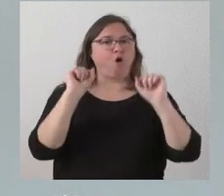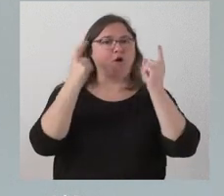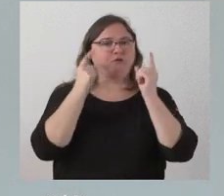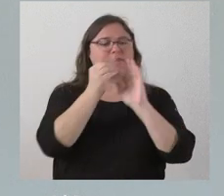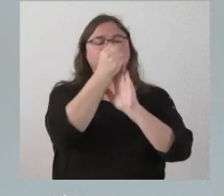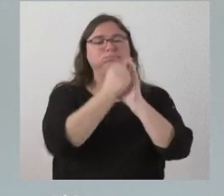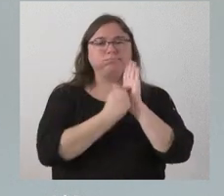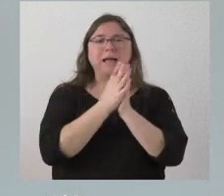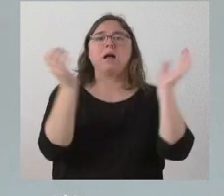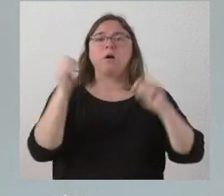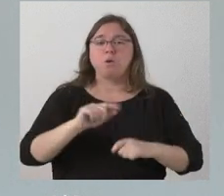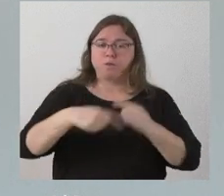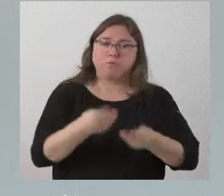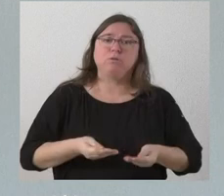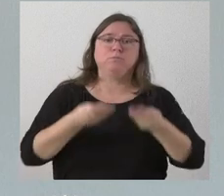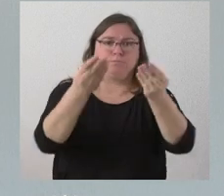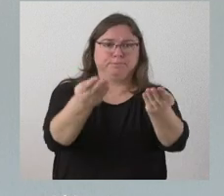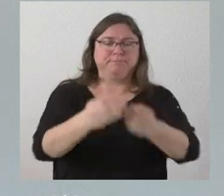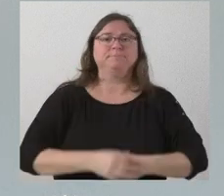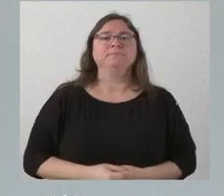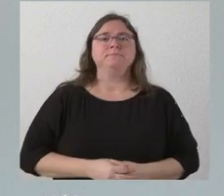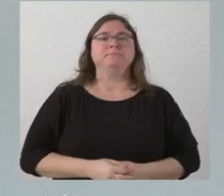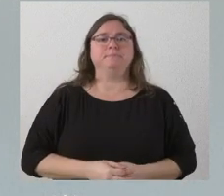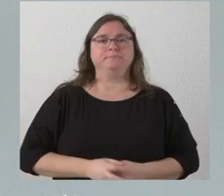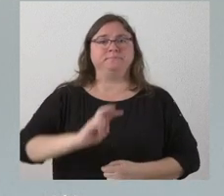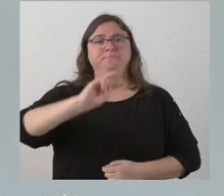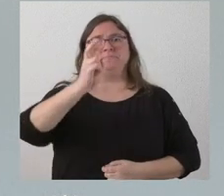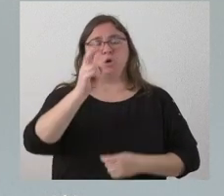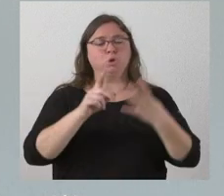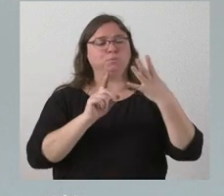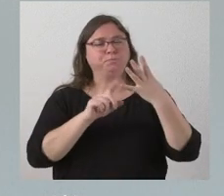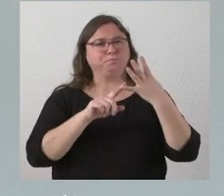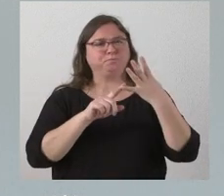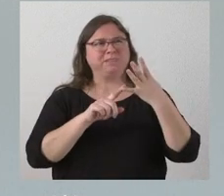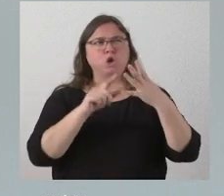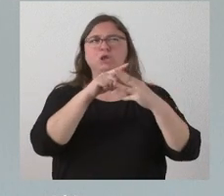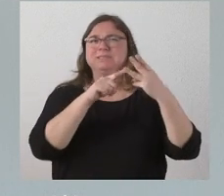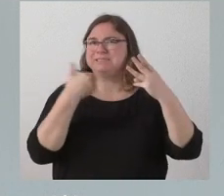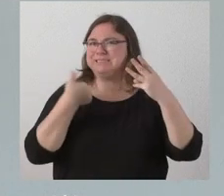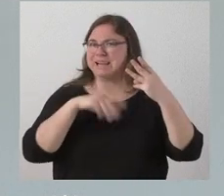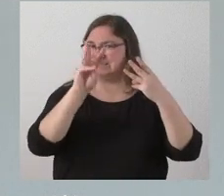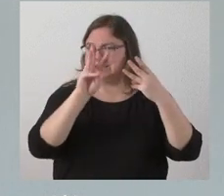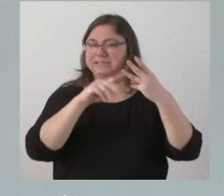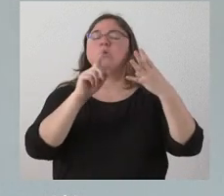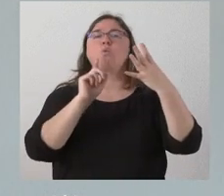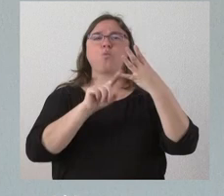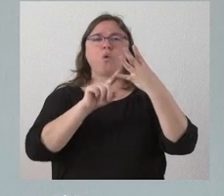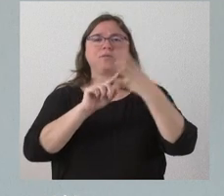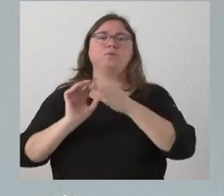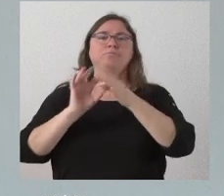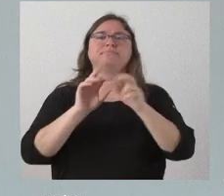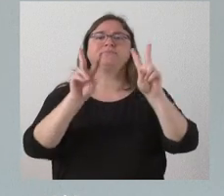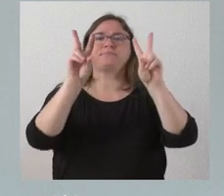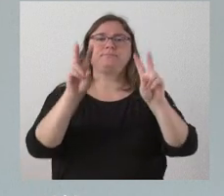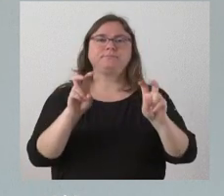estos acuerdos. En otro ámbito de cosas, creo que les he dicho tres temas, el cuarto es el relativo en materia